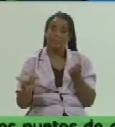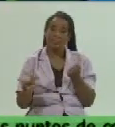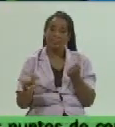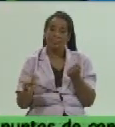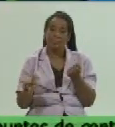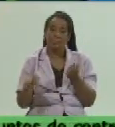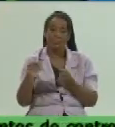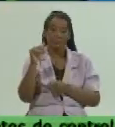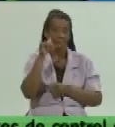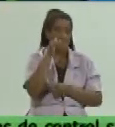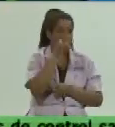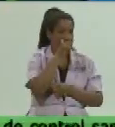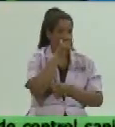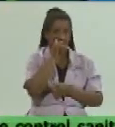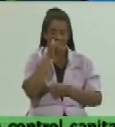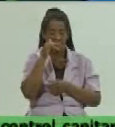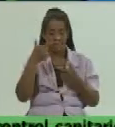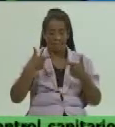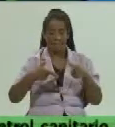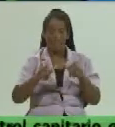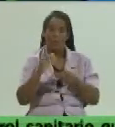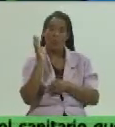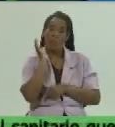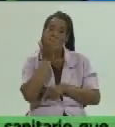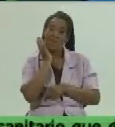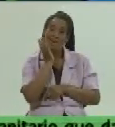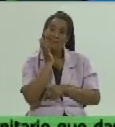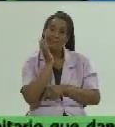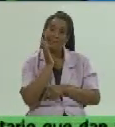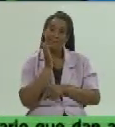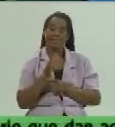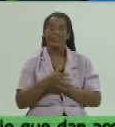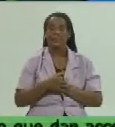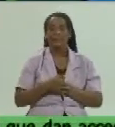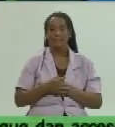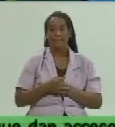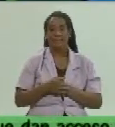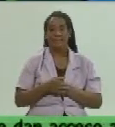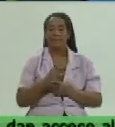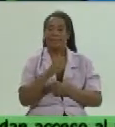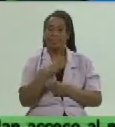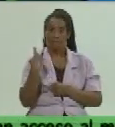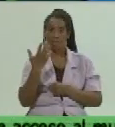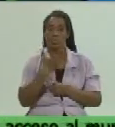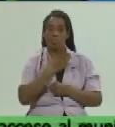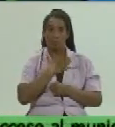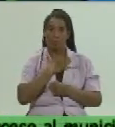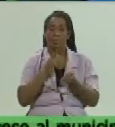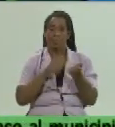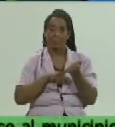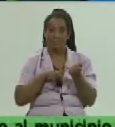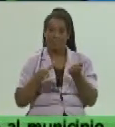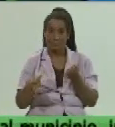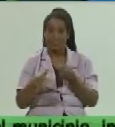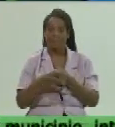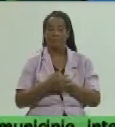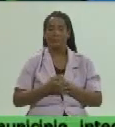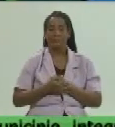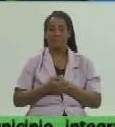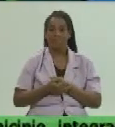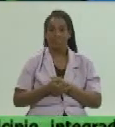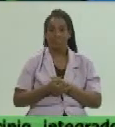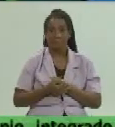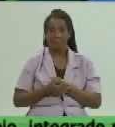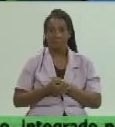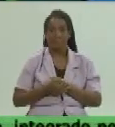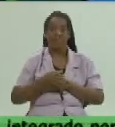de videoconferencias con los grupos municipales y en el entorno de nosotros acá en la provincia donde fue mediante los